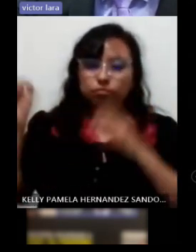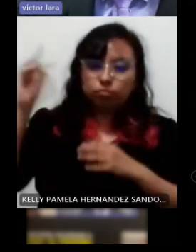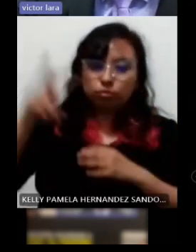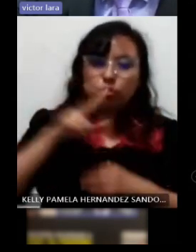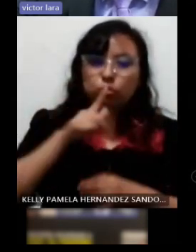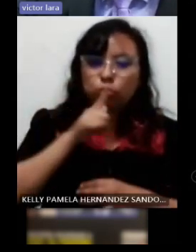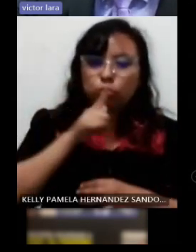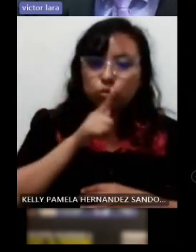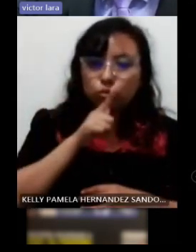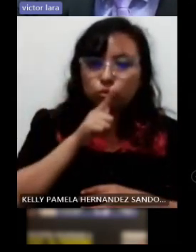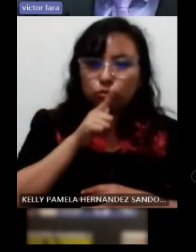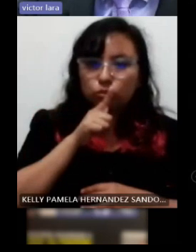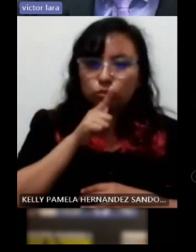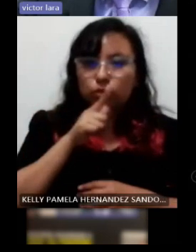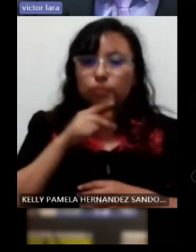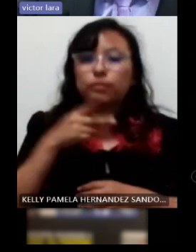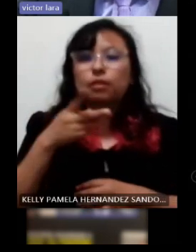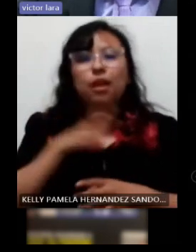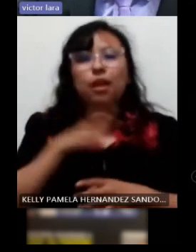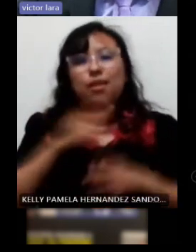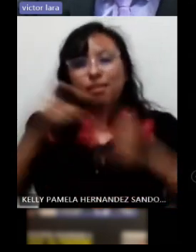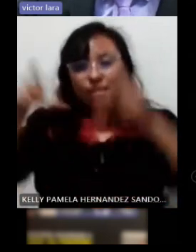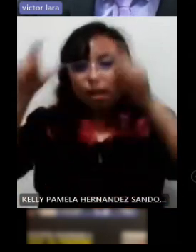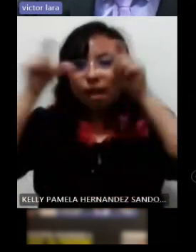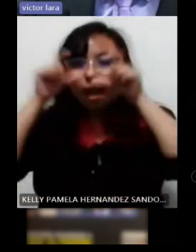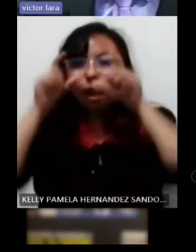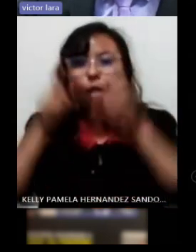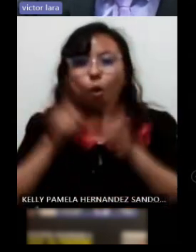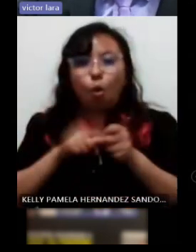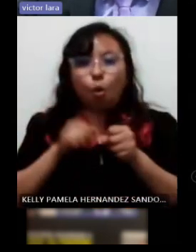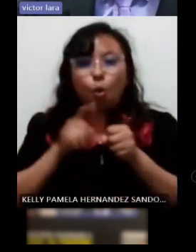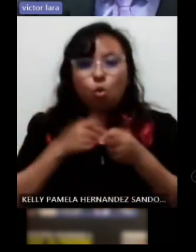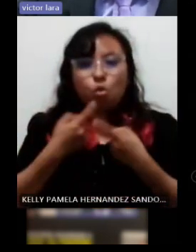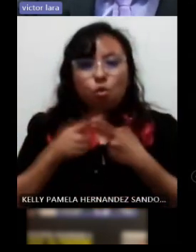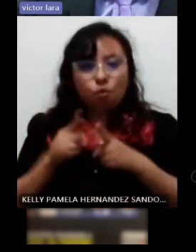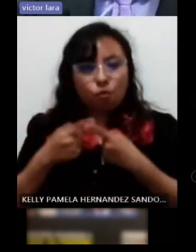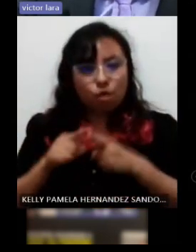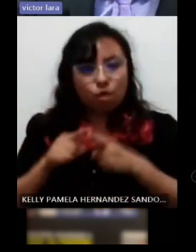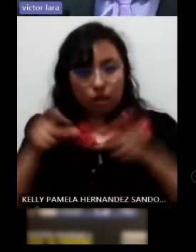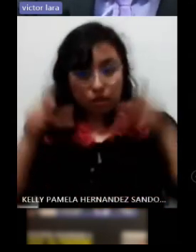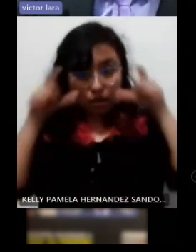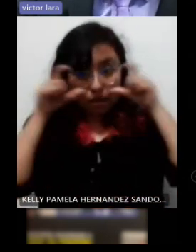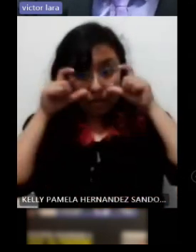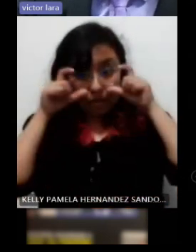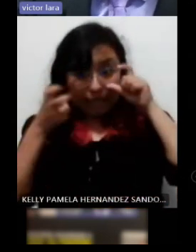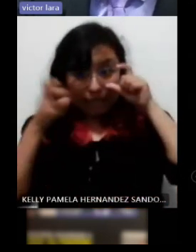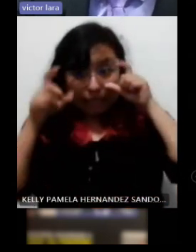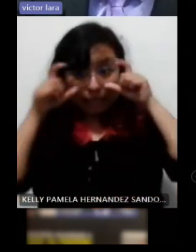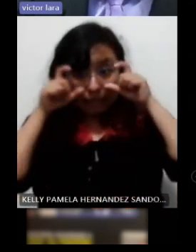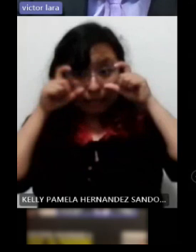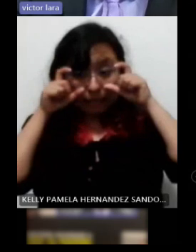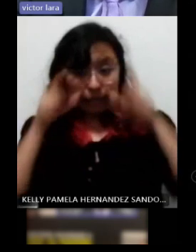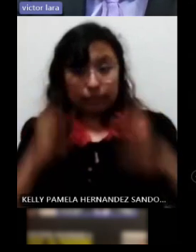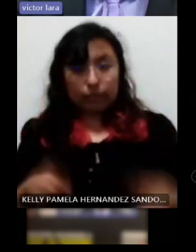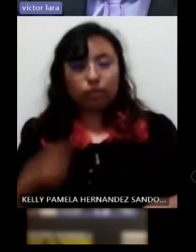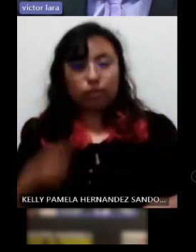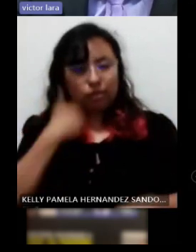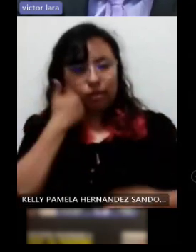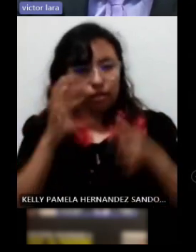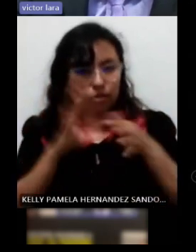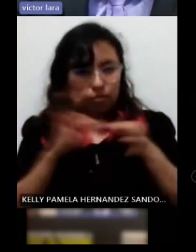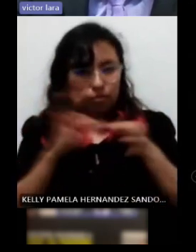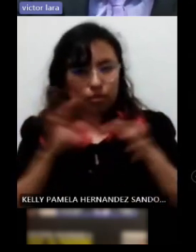intervención hay unos lentes de diversos colores que prácticamente los lentes y eso quisiera hacer como la aclaración